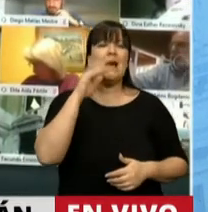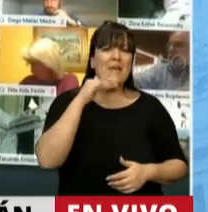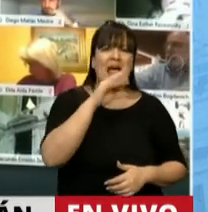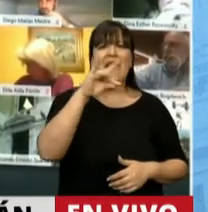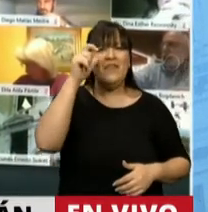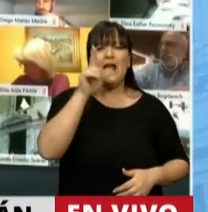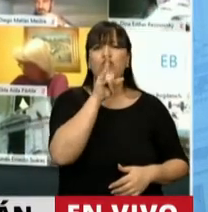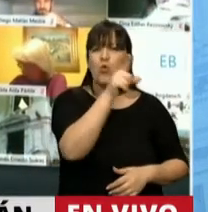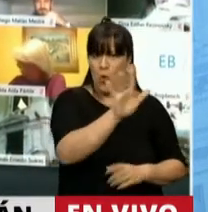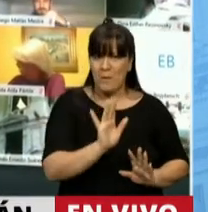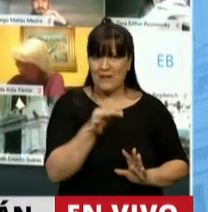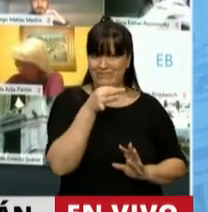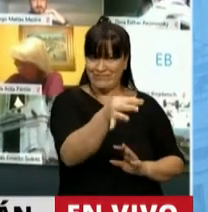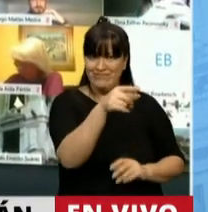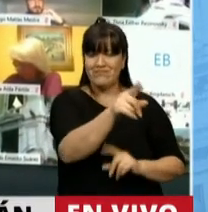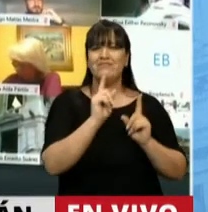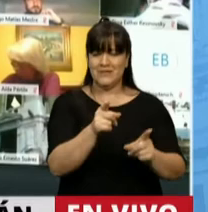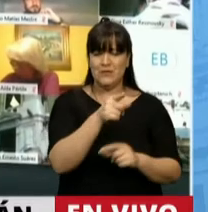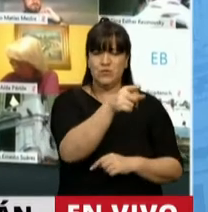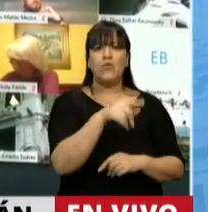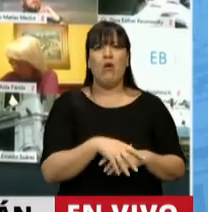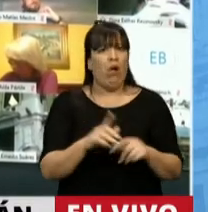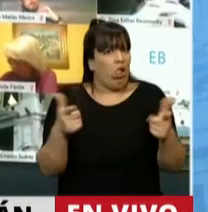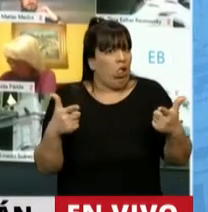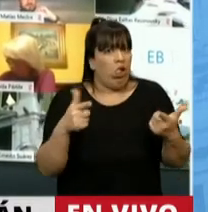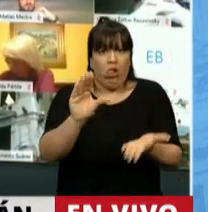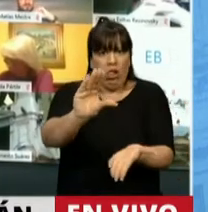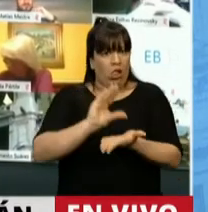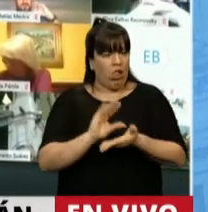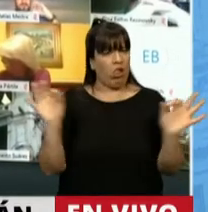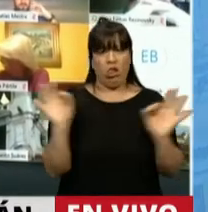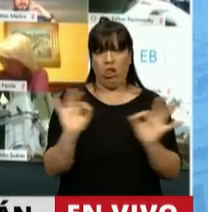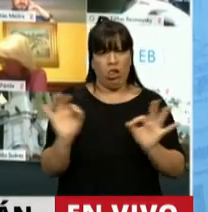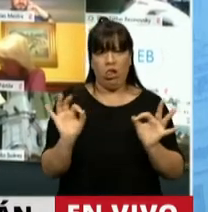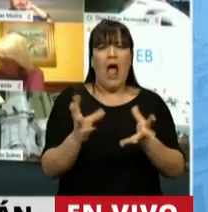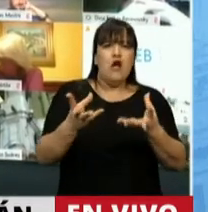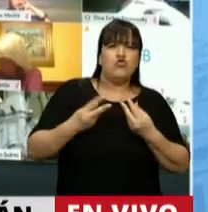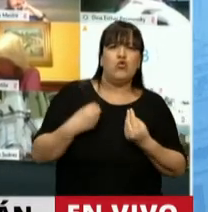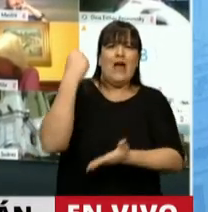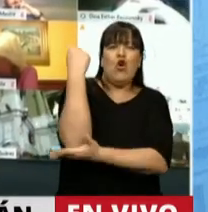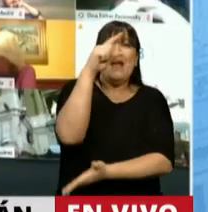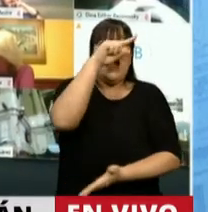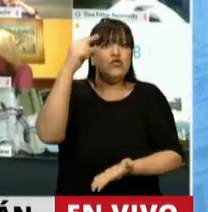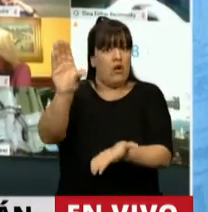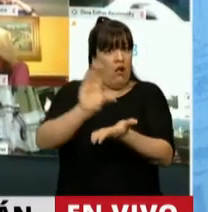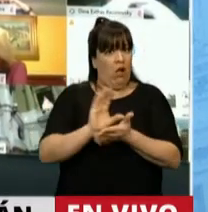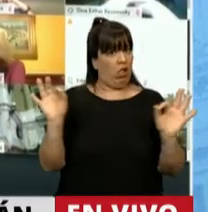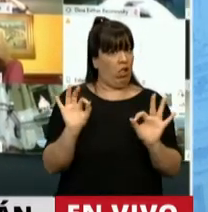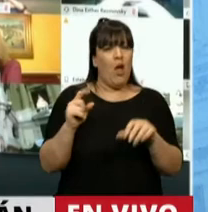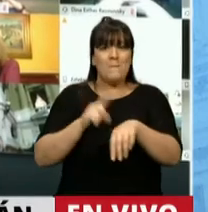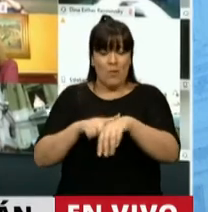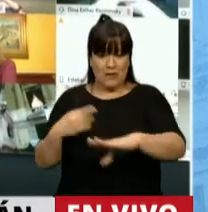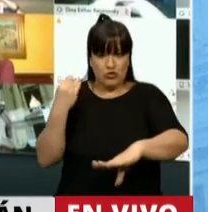donde resido, donde trabajo de la provincia de Tucumán, no ha recibido ninguna ayuda económica nacional desde que este